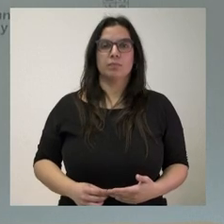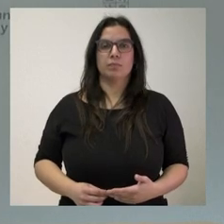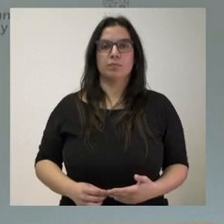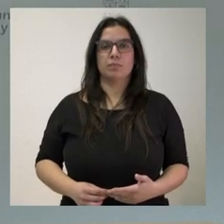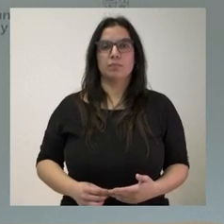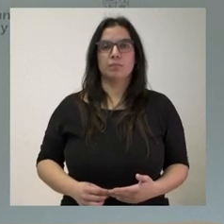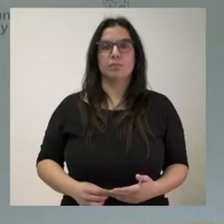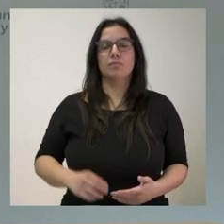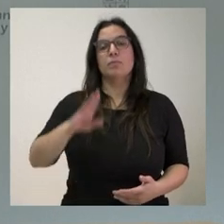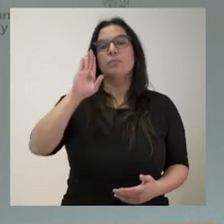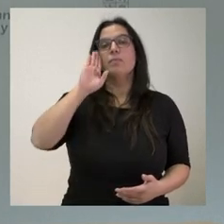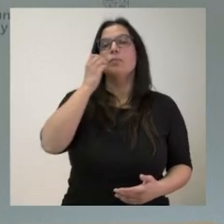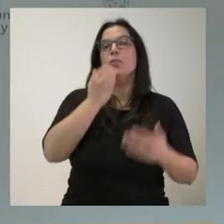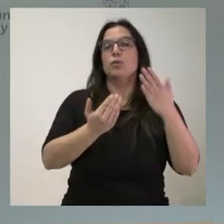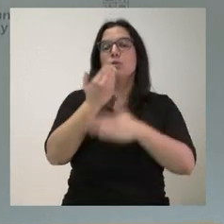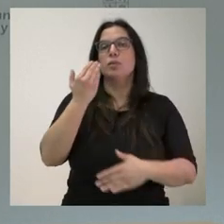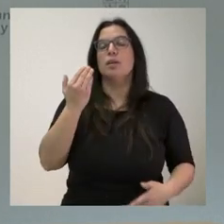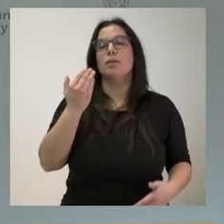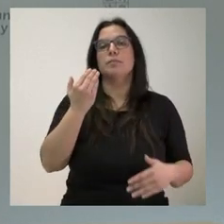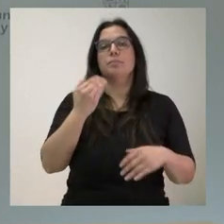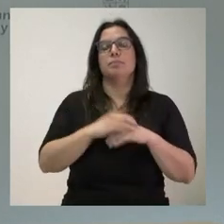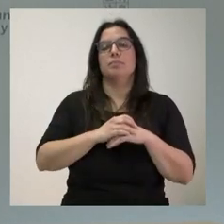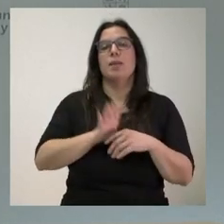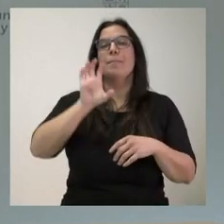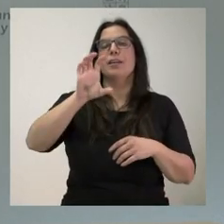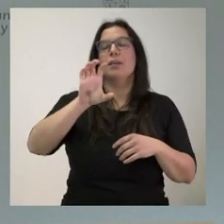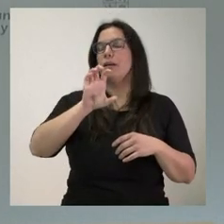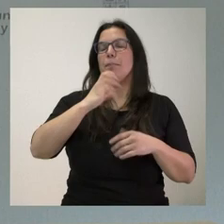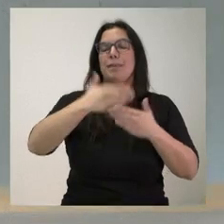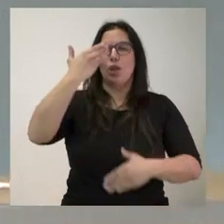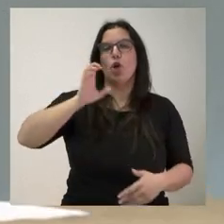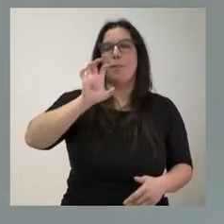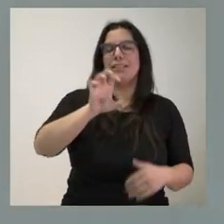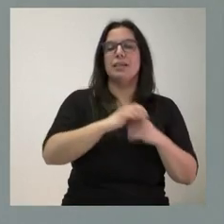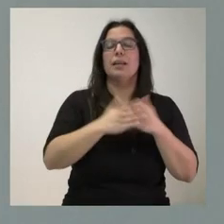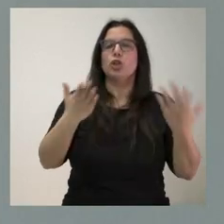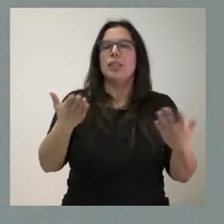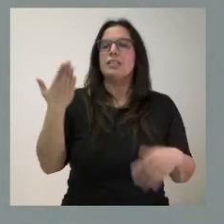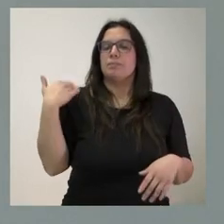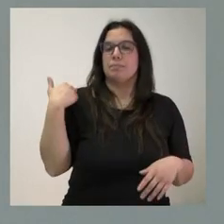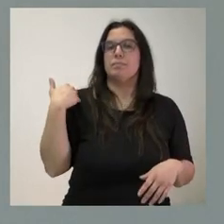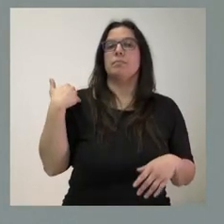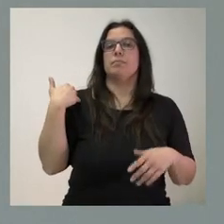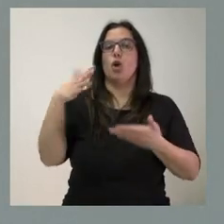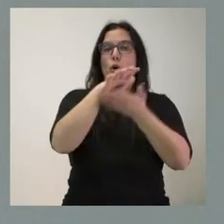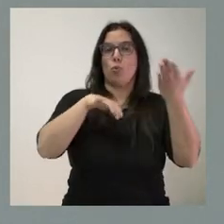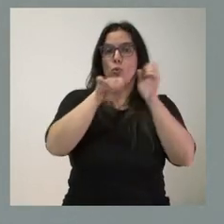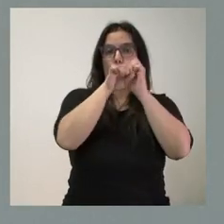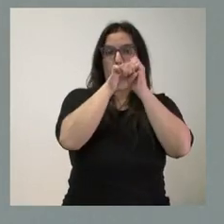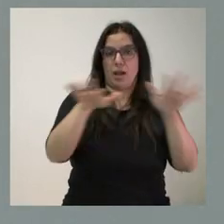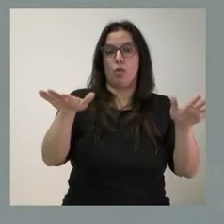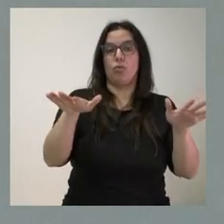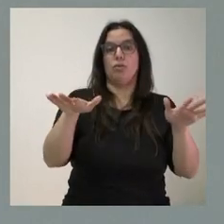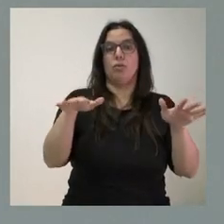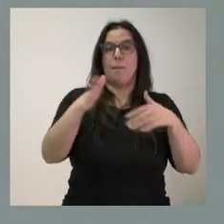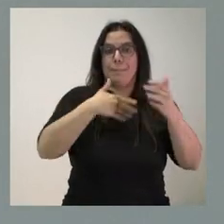Hola, buenos días. Juan Navarro para El País. Sí. Entonces, las medidas que se dieron a conocer en el comunicado, nota de prensa de sanidad,